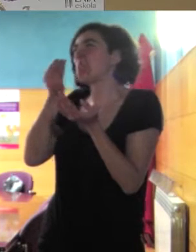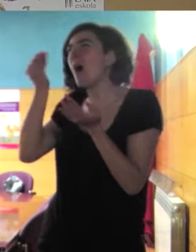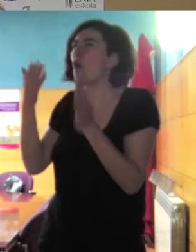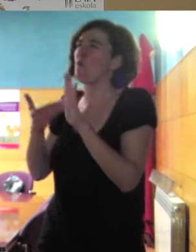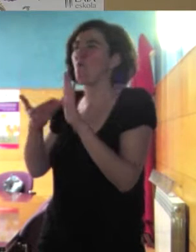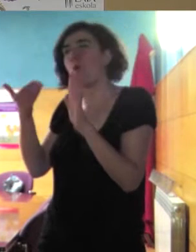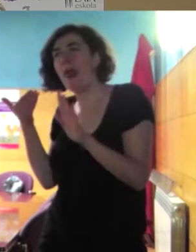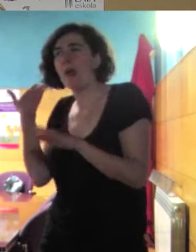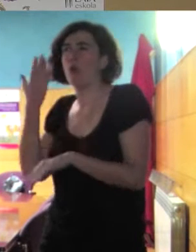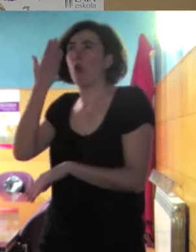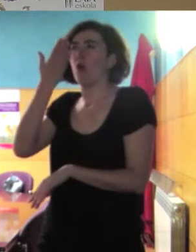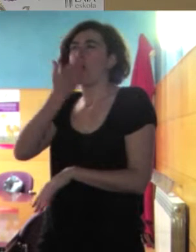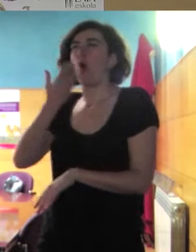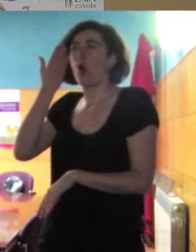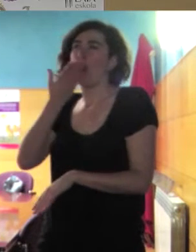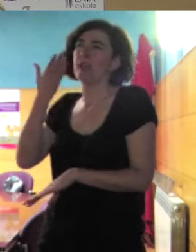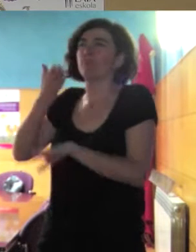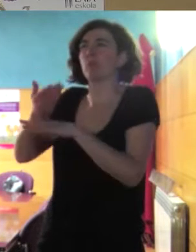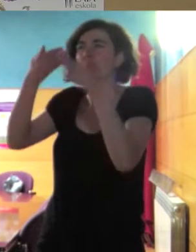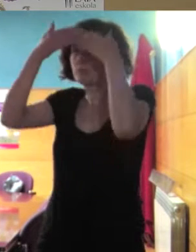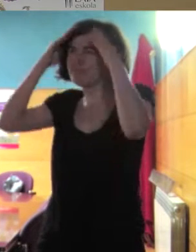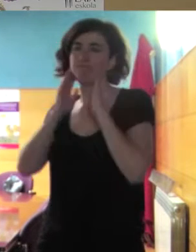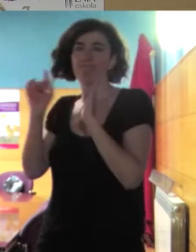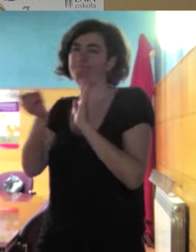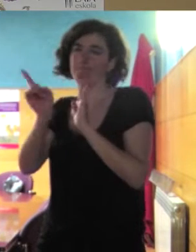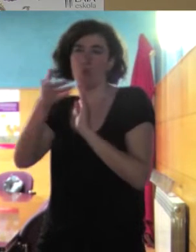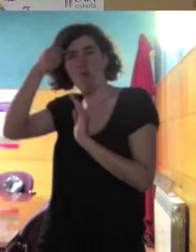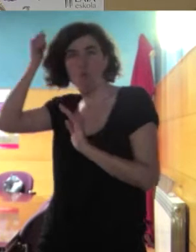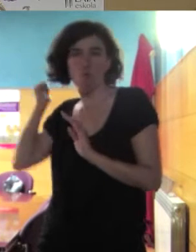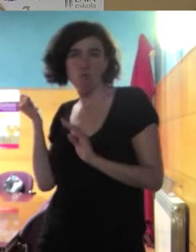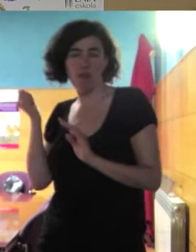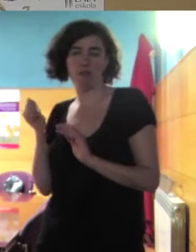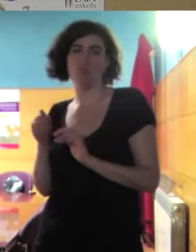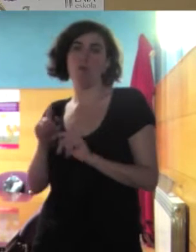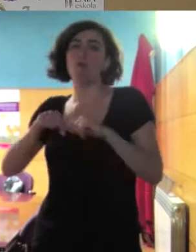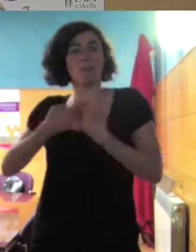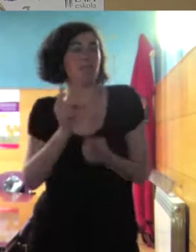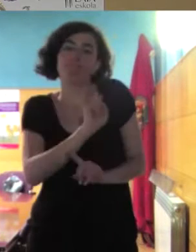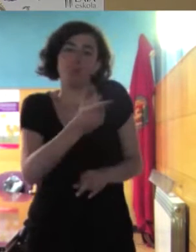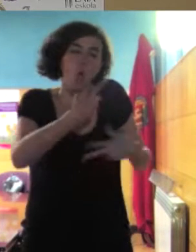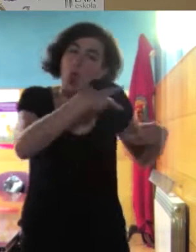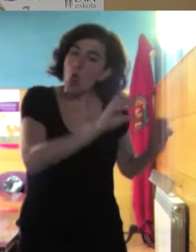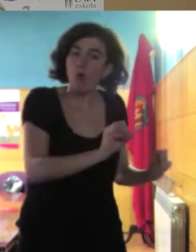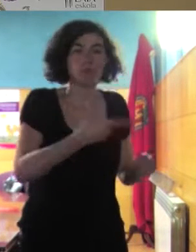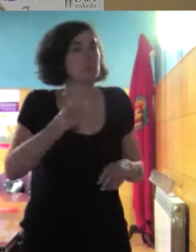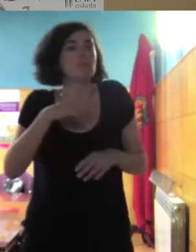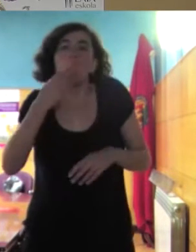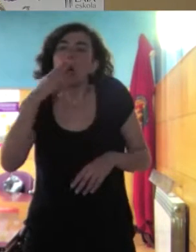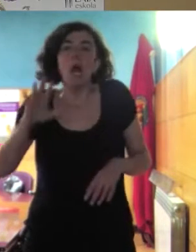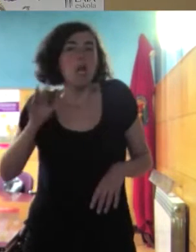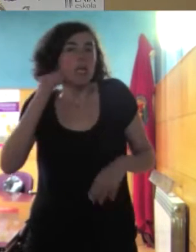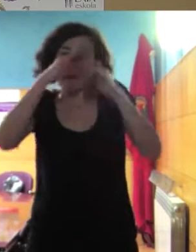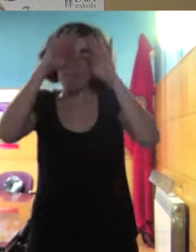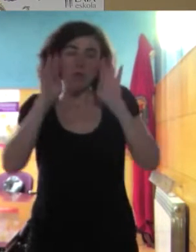entraran en la escuela no lo llevara y entonces pues la familia dijo que no que la niña iba a llevar el pañuelo